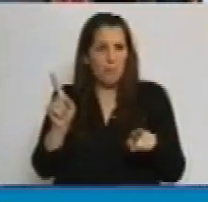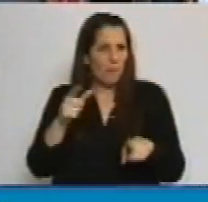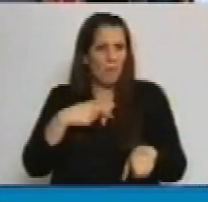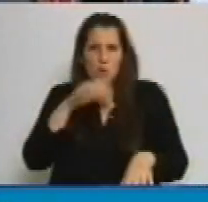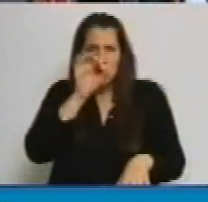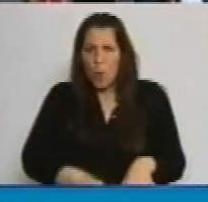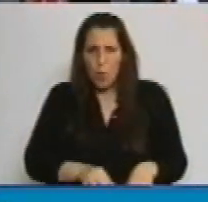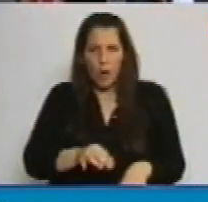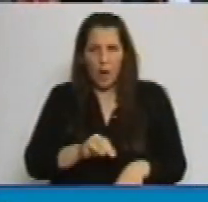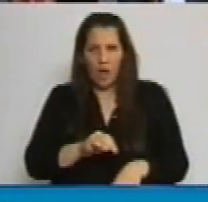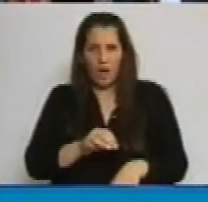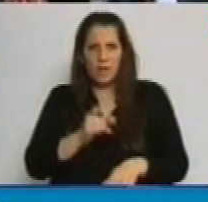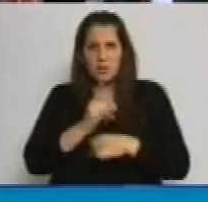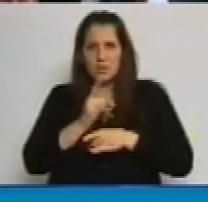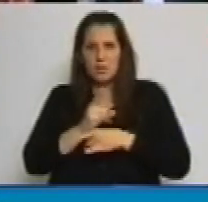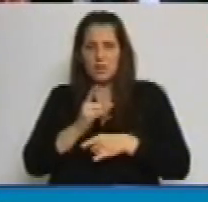para otro lado.